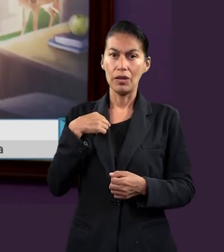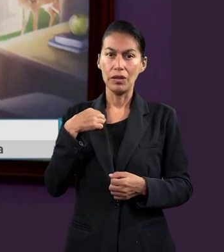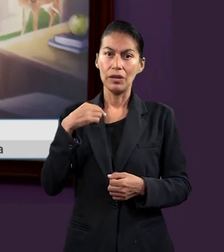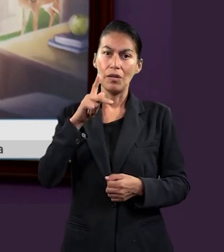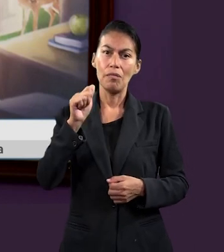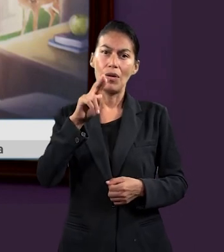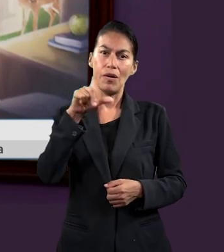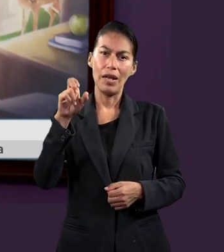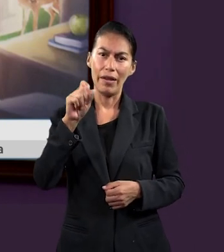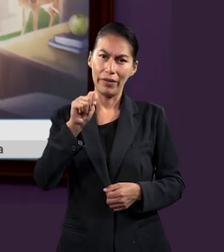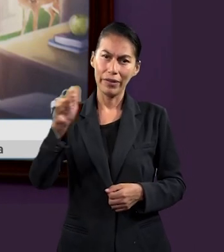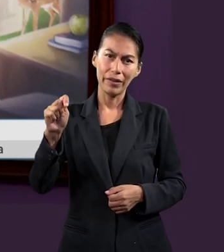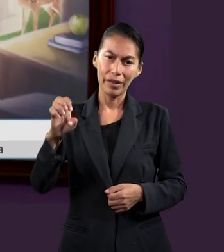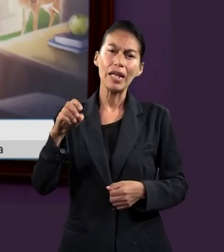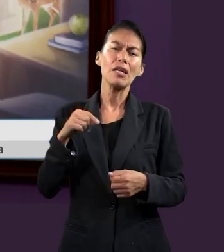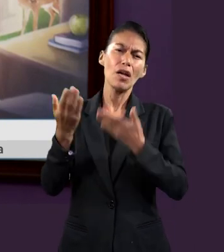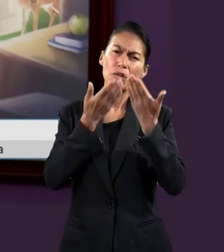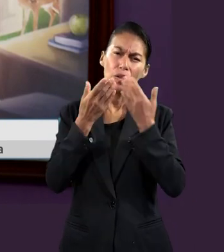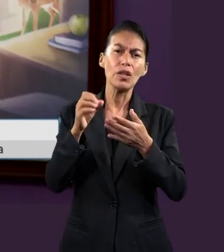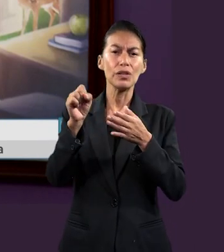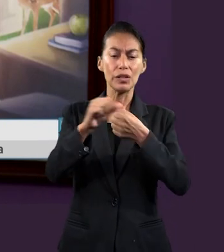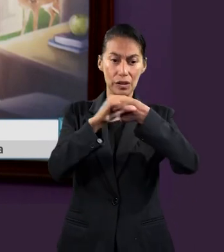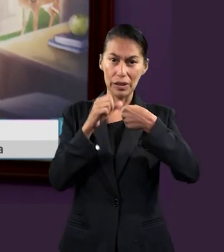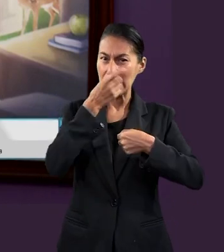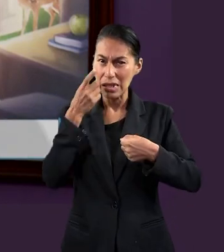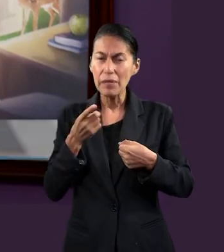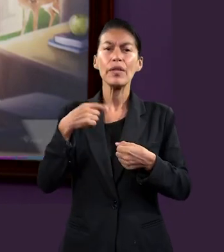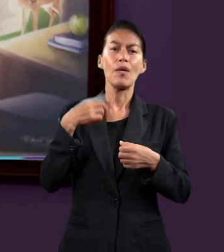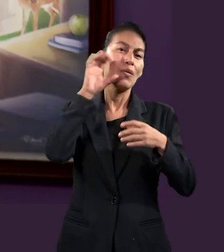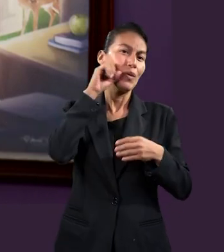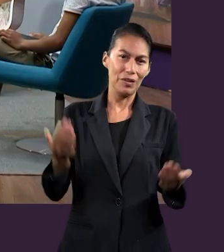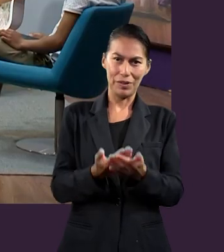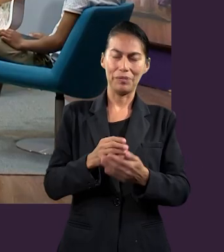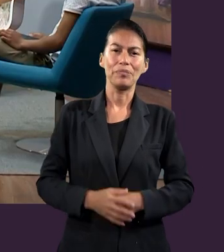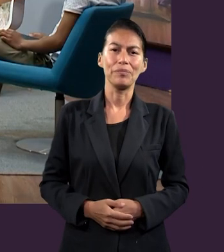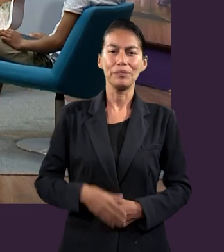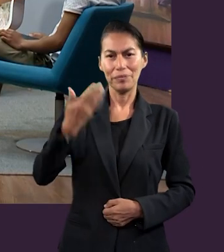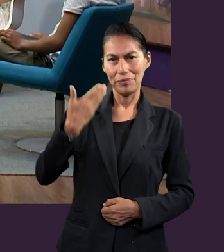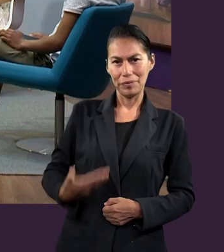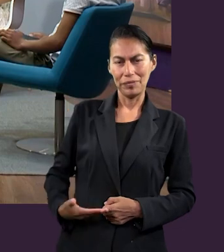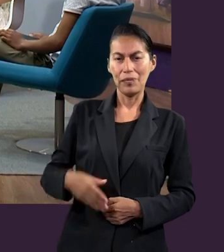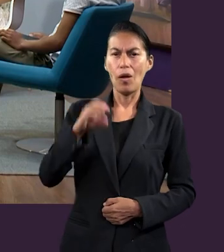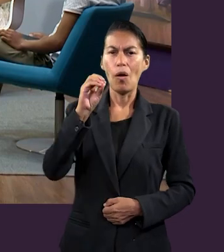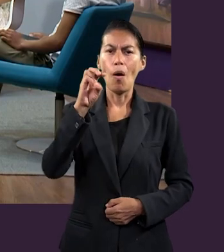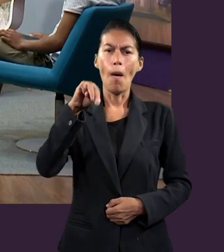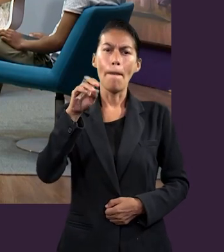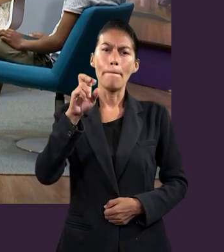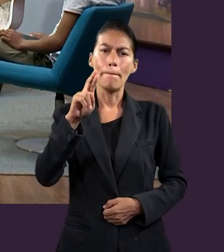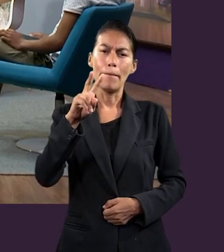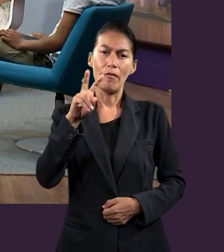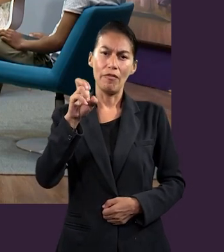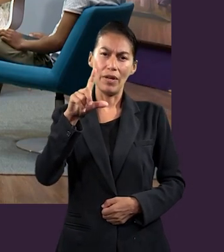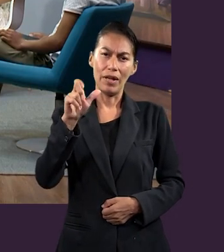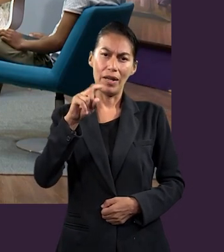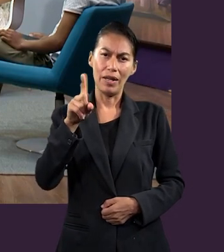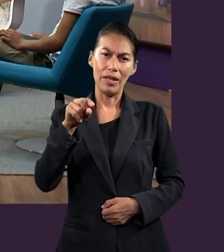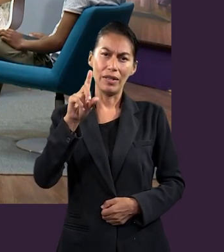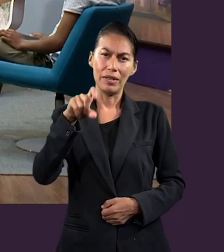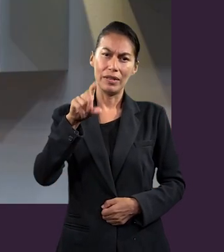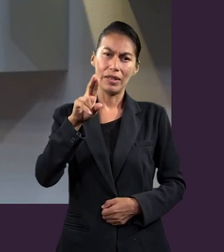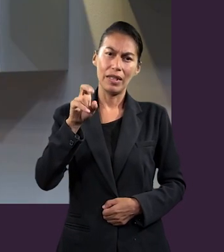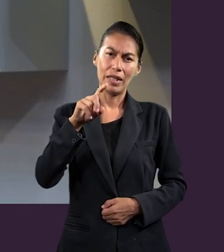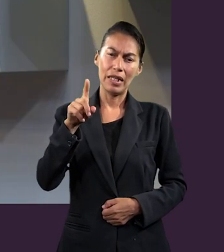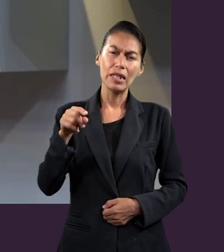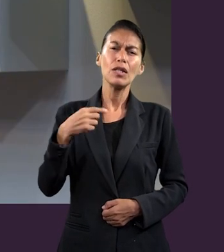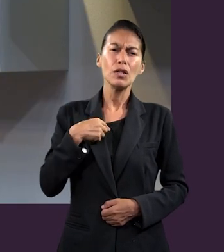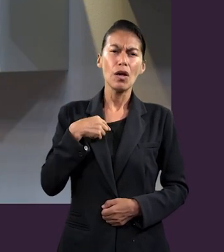Nancy Paulette Pérez, estudio la carrera de Cirujano Dentista, y soy de Montemorelos. Mi nombre es Omar Velázquez, soy